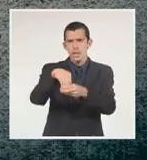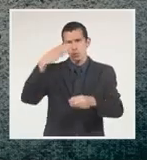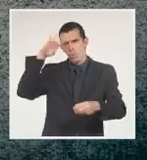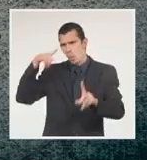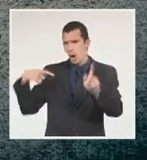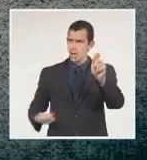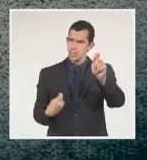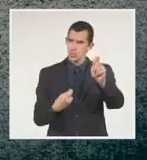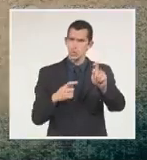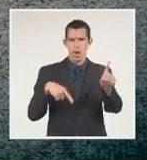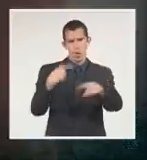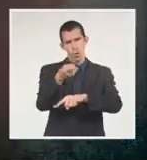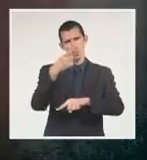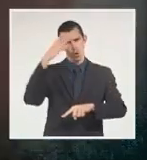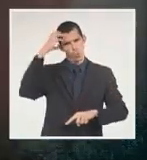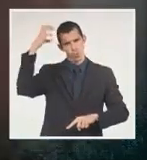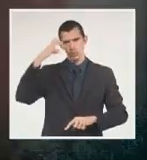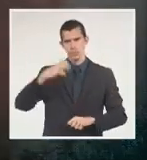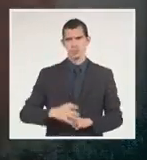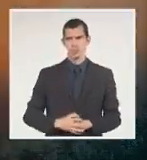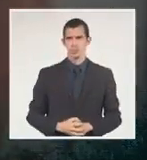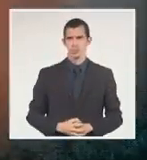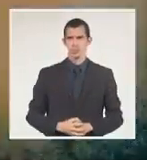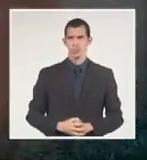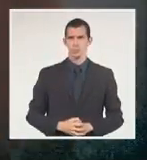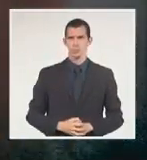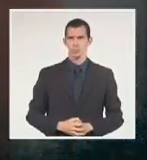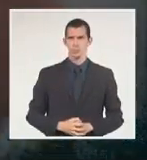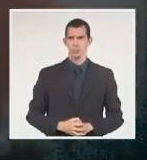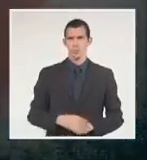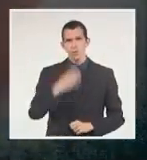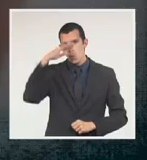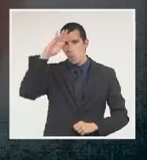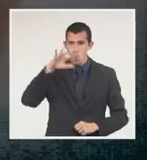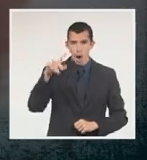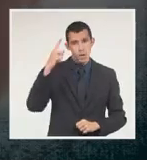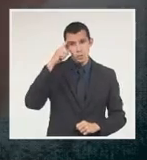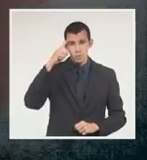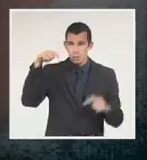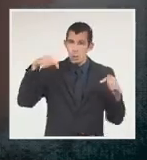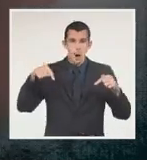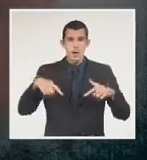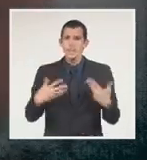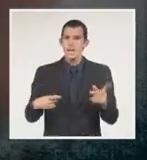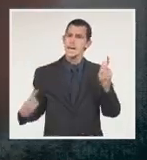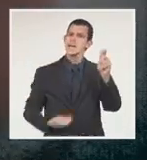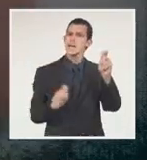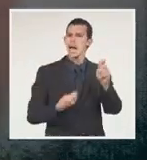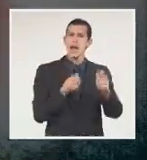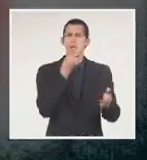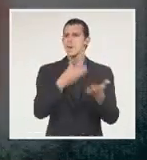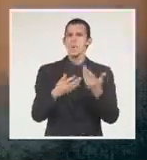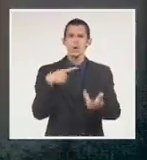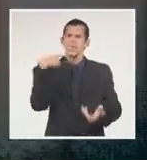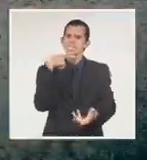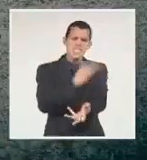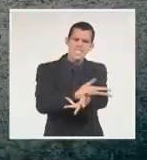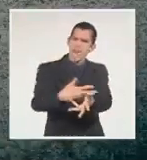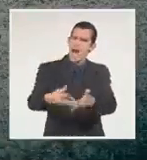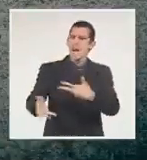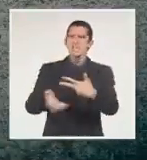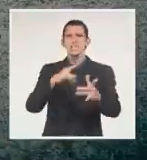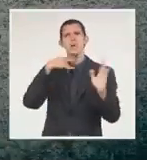dentro del país. Estamos en una guerra, Cuba, o vamos a liberarnos, cueste lo que cueste, la sangre que corra, se va a correr.